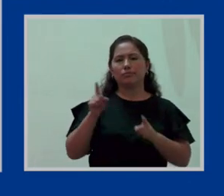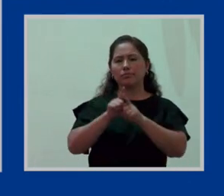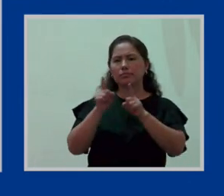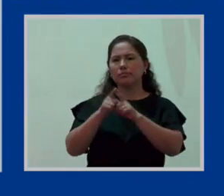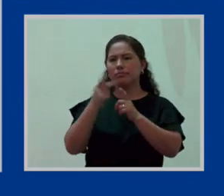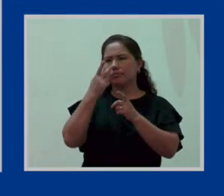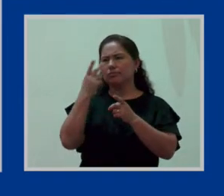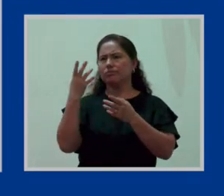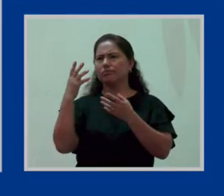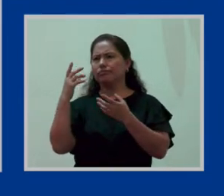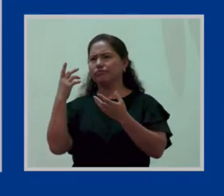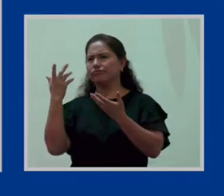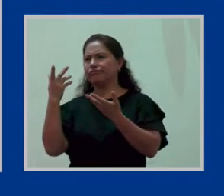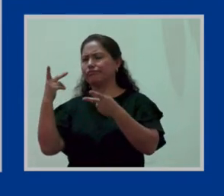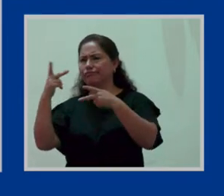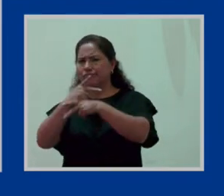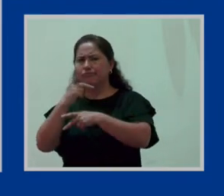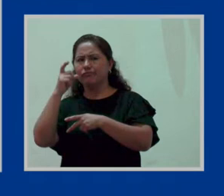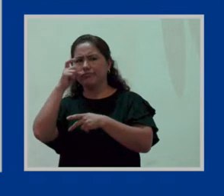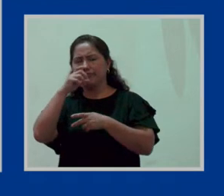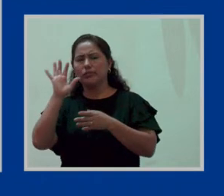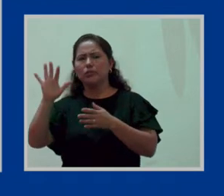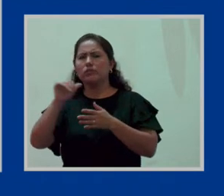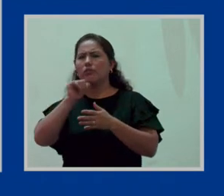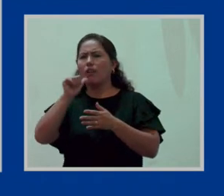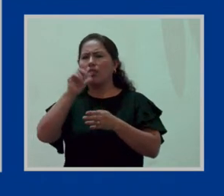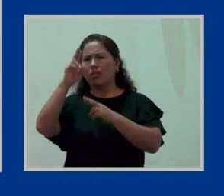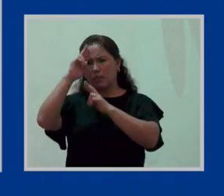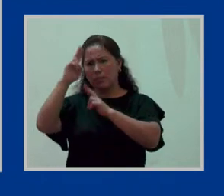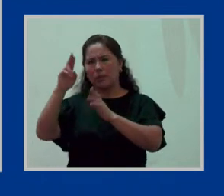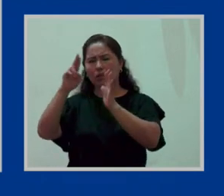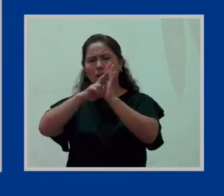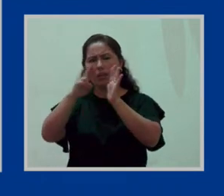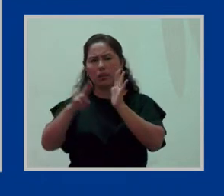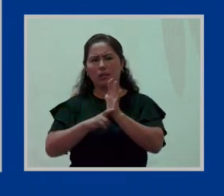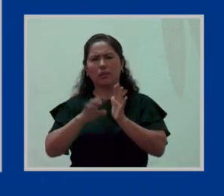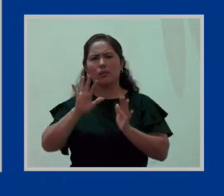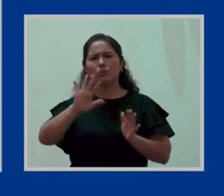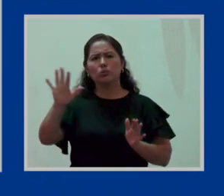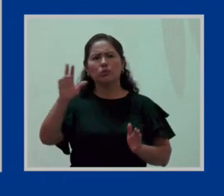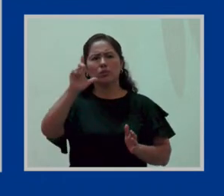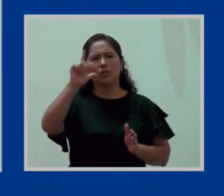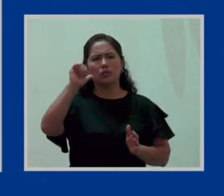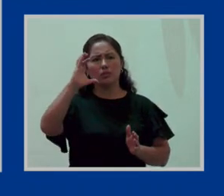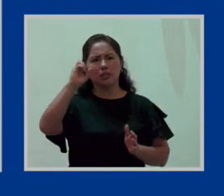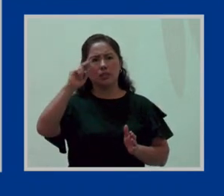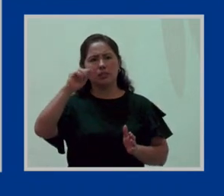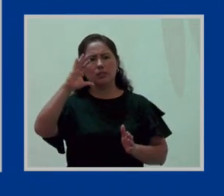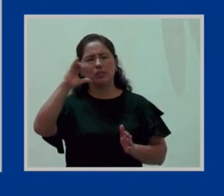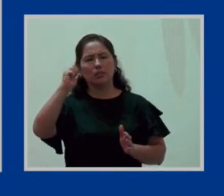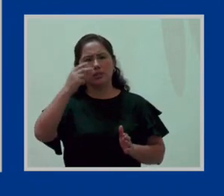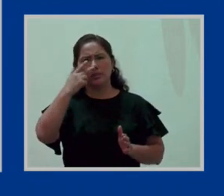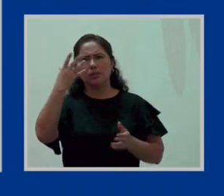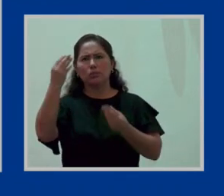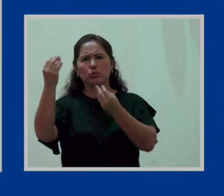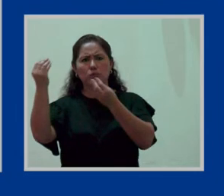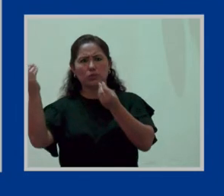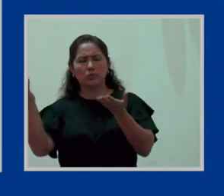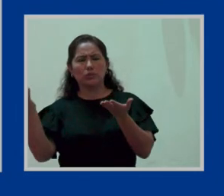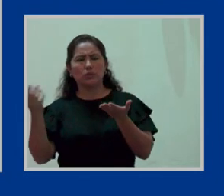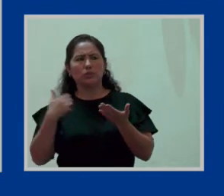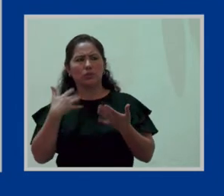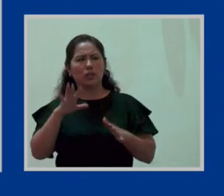el incumplimiento de las disposiciones relacionadas a las licencias. Todas estas que hemos